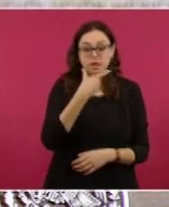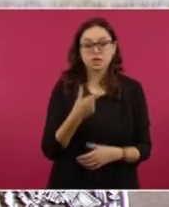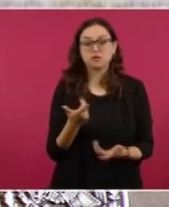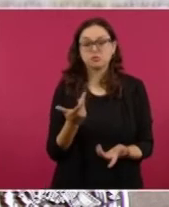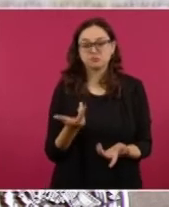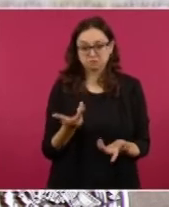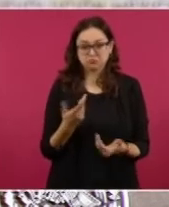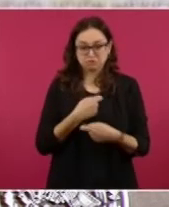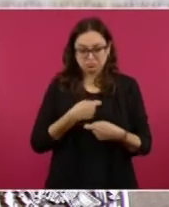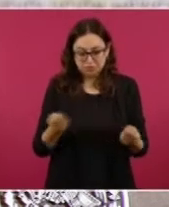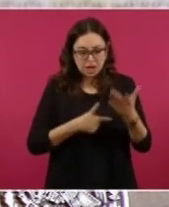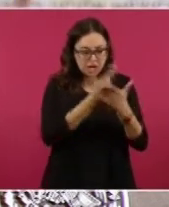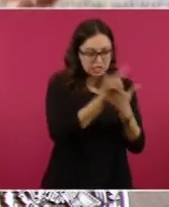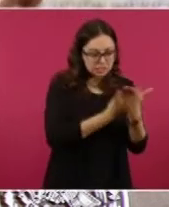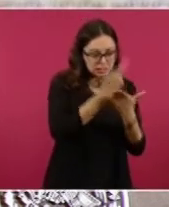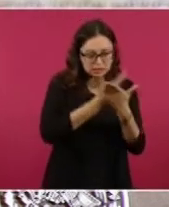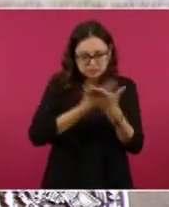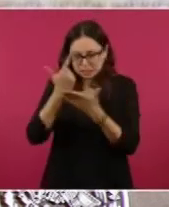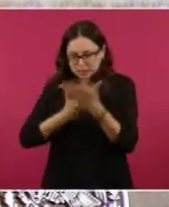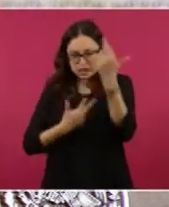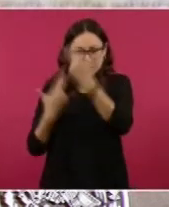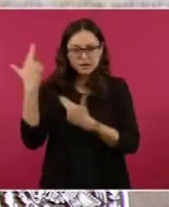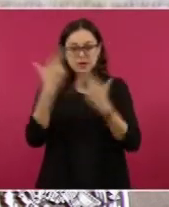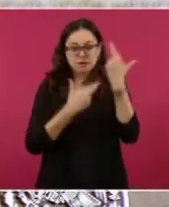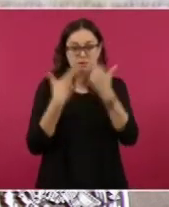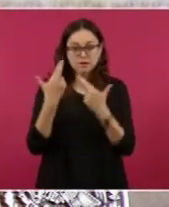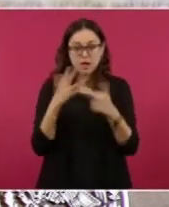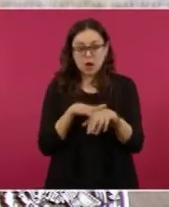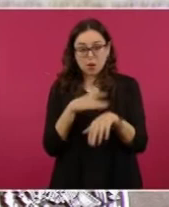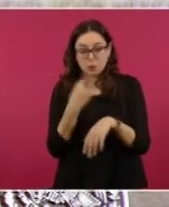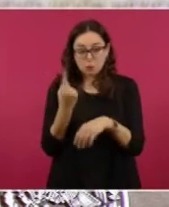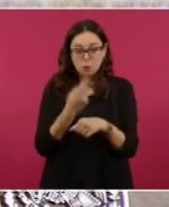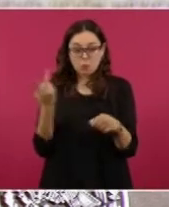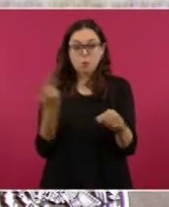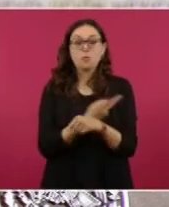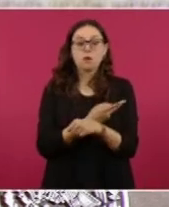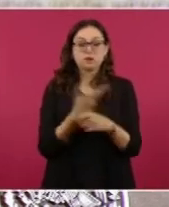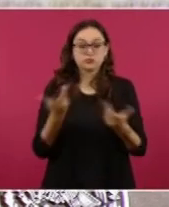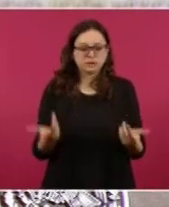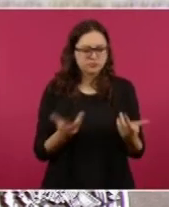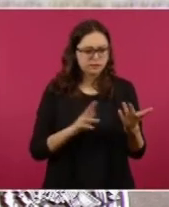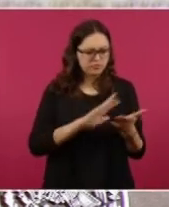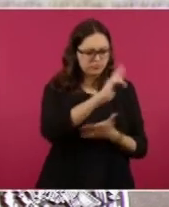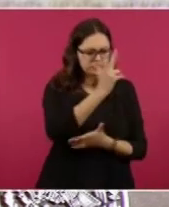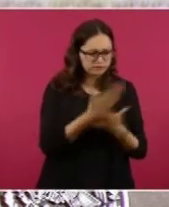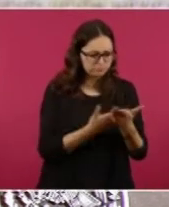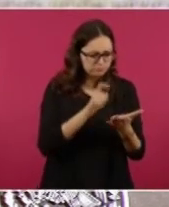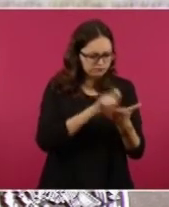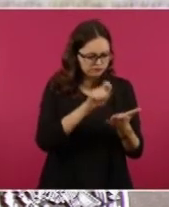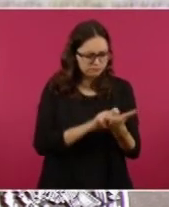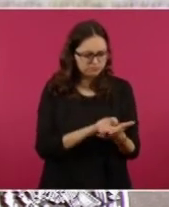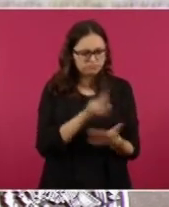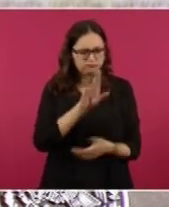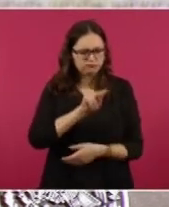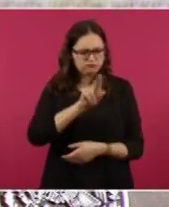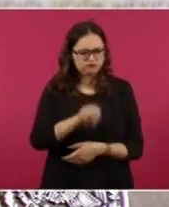piezas, de las cuales el 75% fue para las unidades del primer nivel de atención y 40% del segundo nivel. Con información de la redacción,